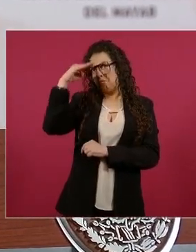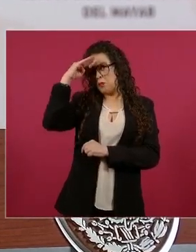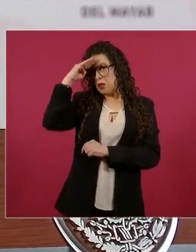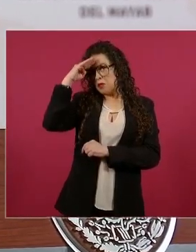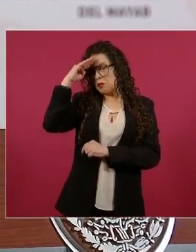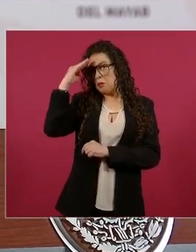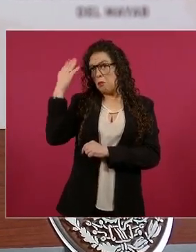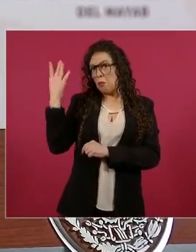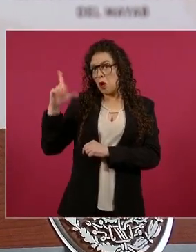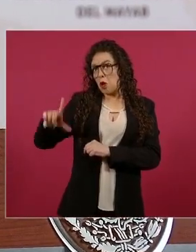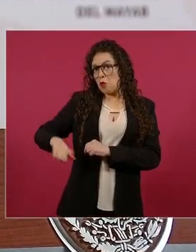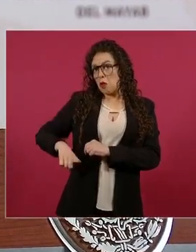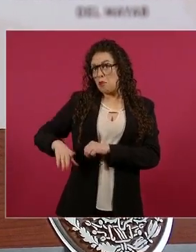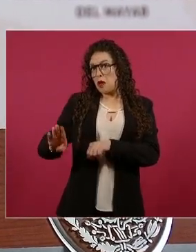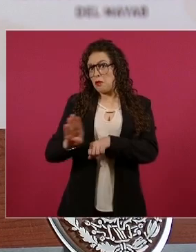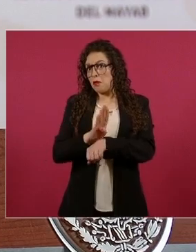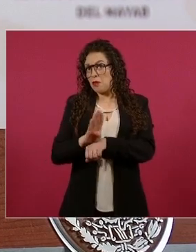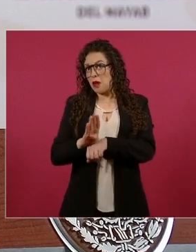beneficio del gobierno,